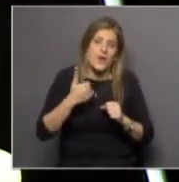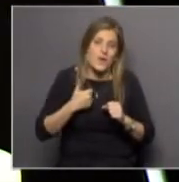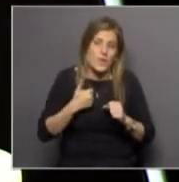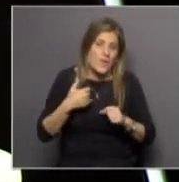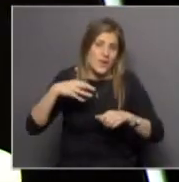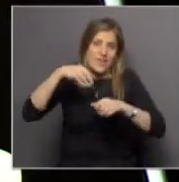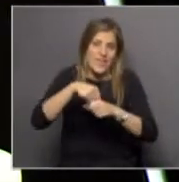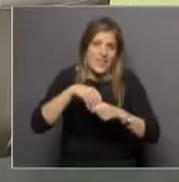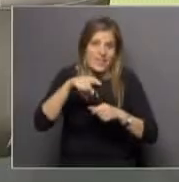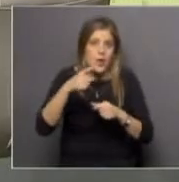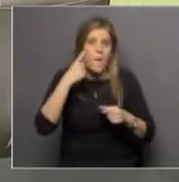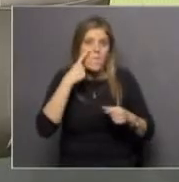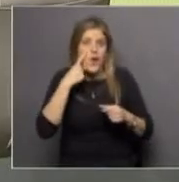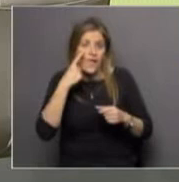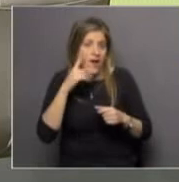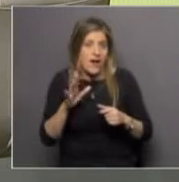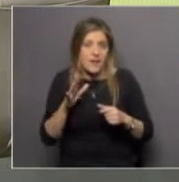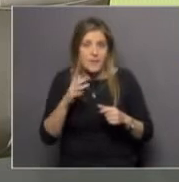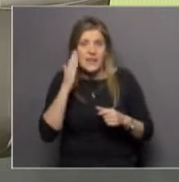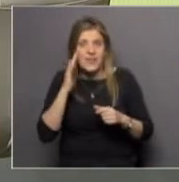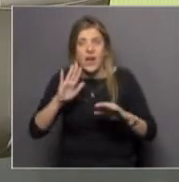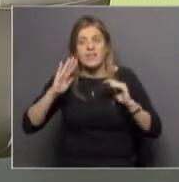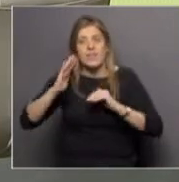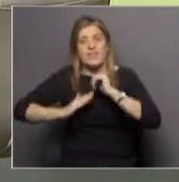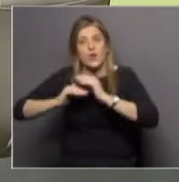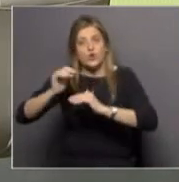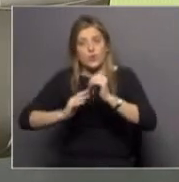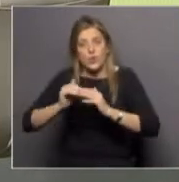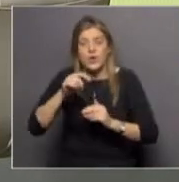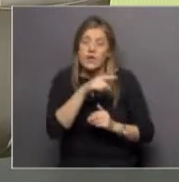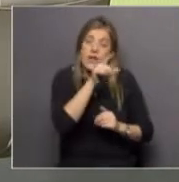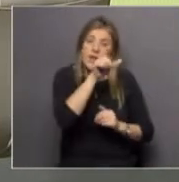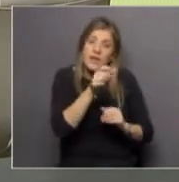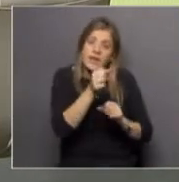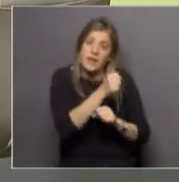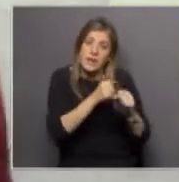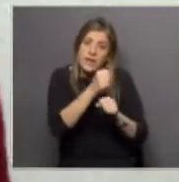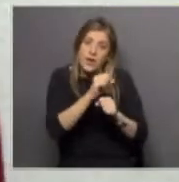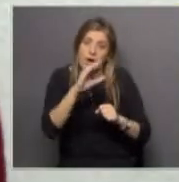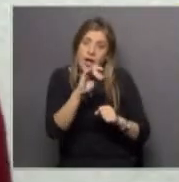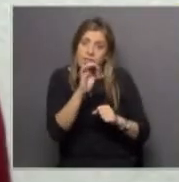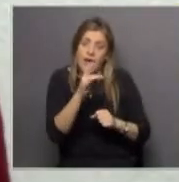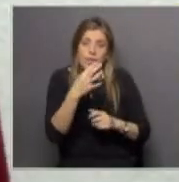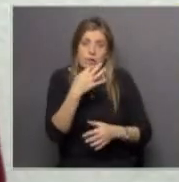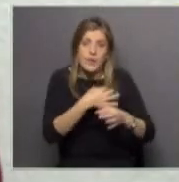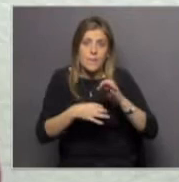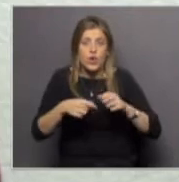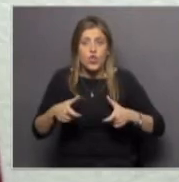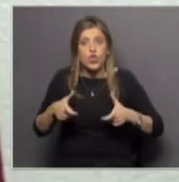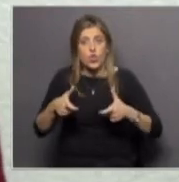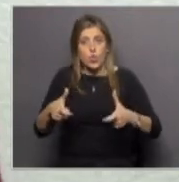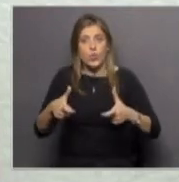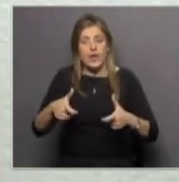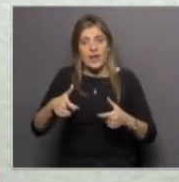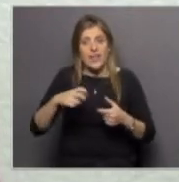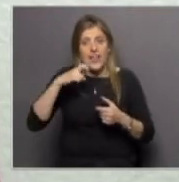definitiva de la prueba del testeo. Exactamente Cataldo nos contaba que estas capacidades que tiene este túnel del viento es uno de